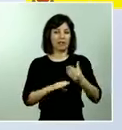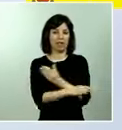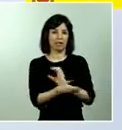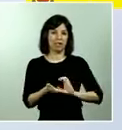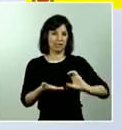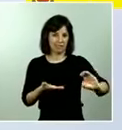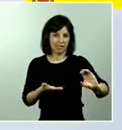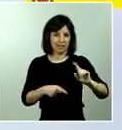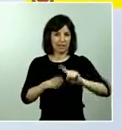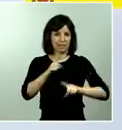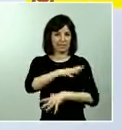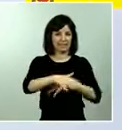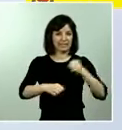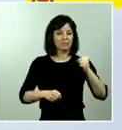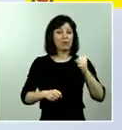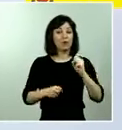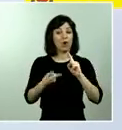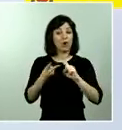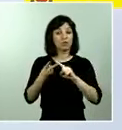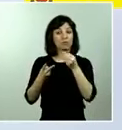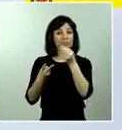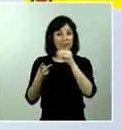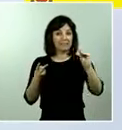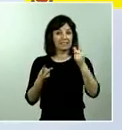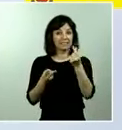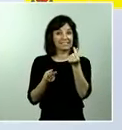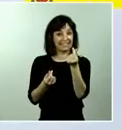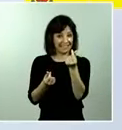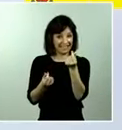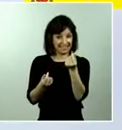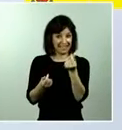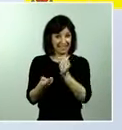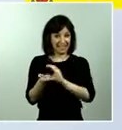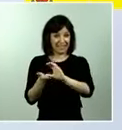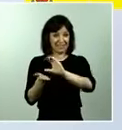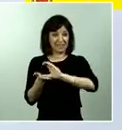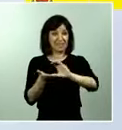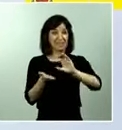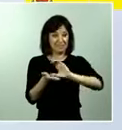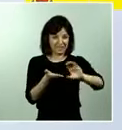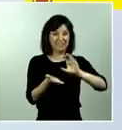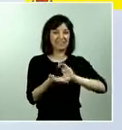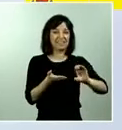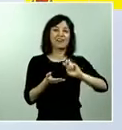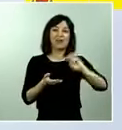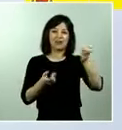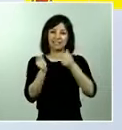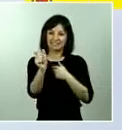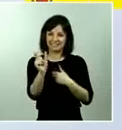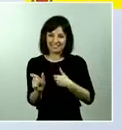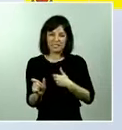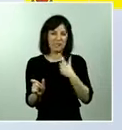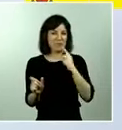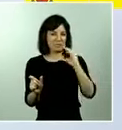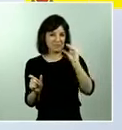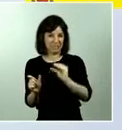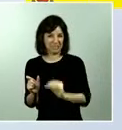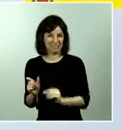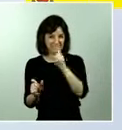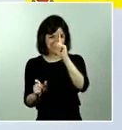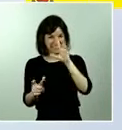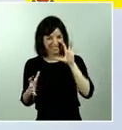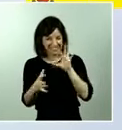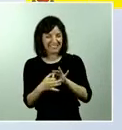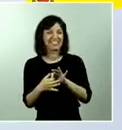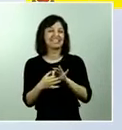unos mecanismos extra de liquidez y también otras partidas ya de menor cuantía que tienen que ver con la atención de la infancia